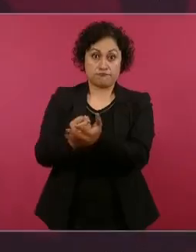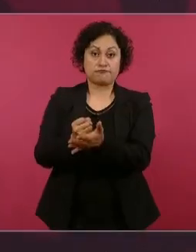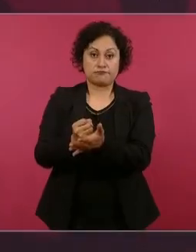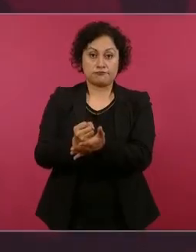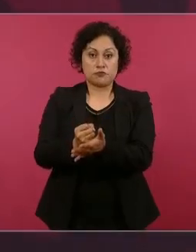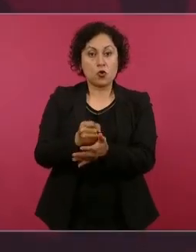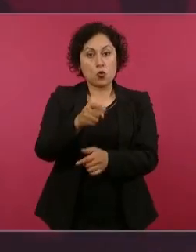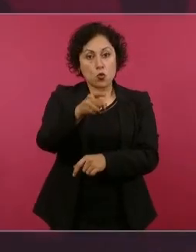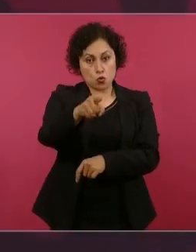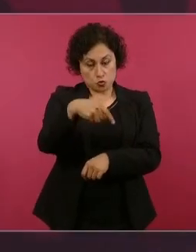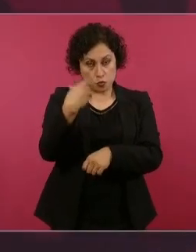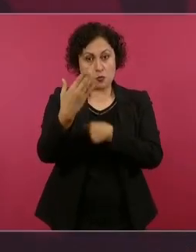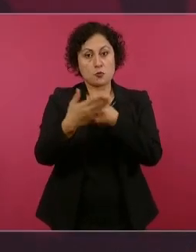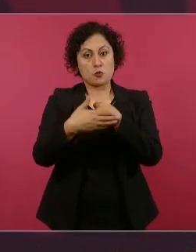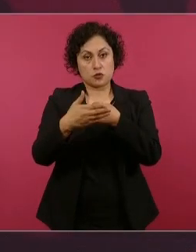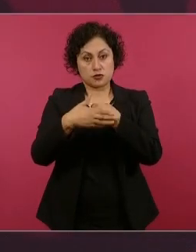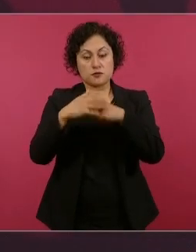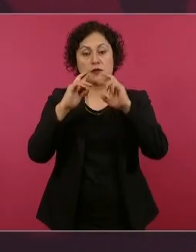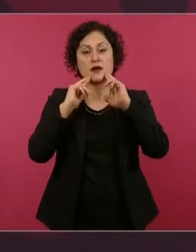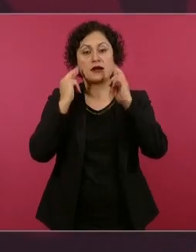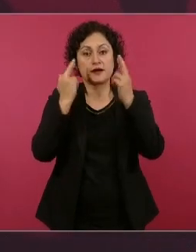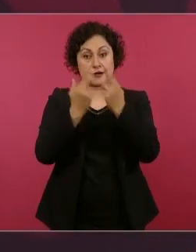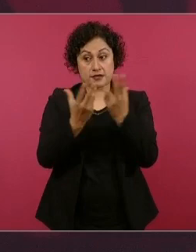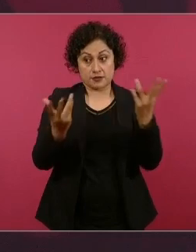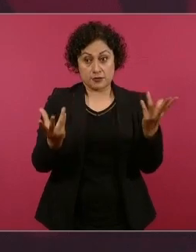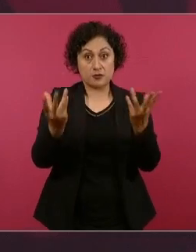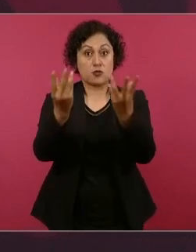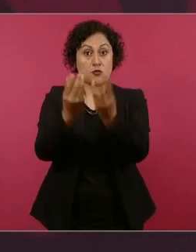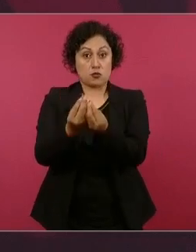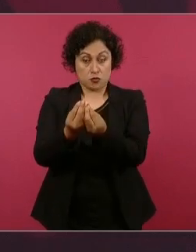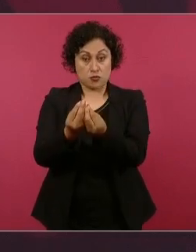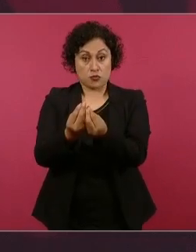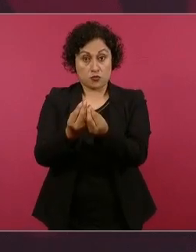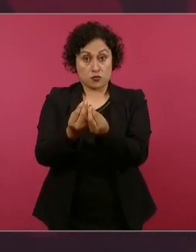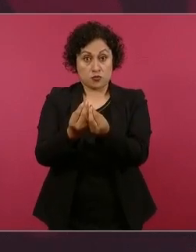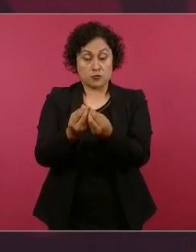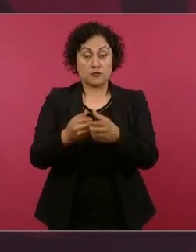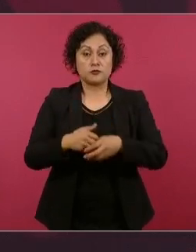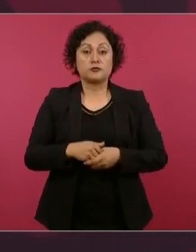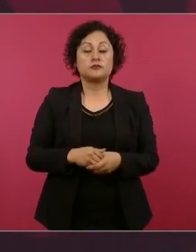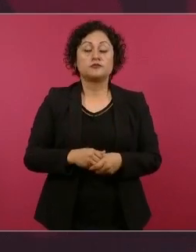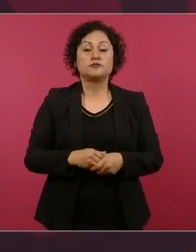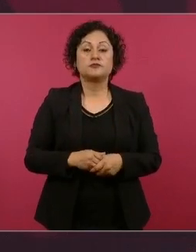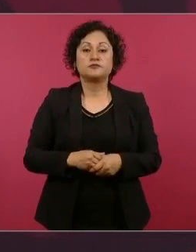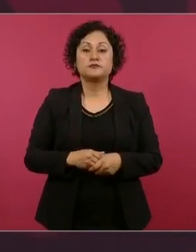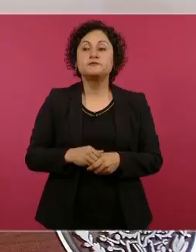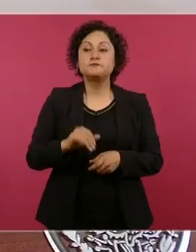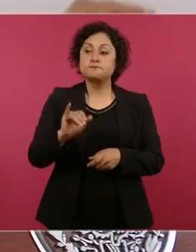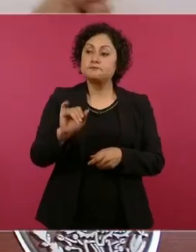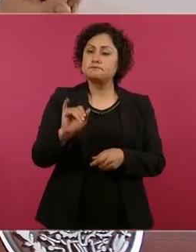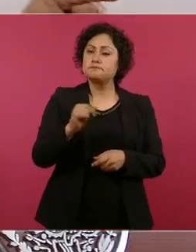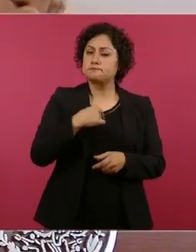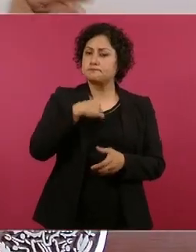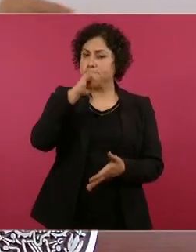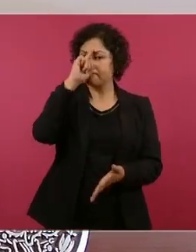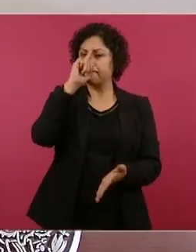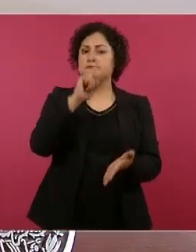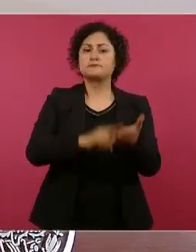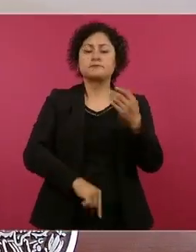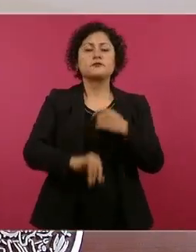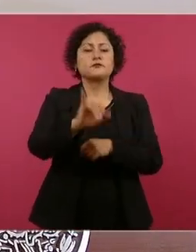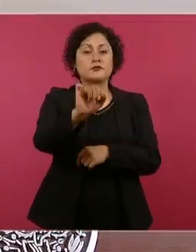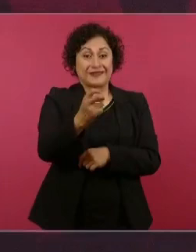espero que sí, que esa ley nos va a ayudar mucho en el caso de